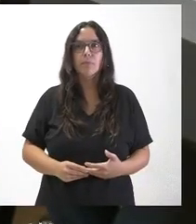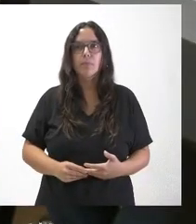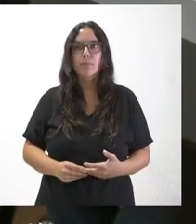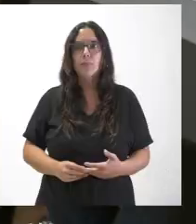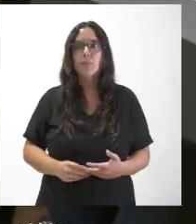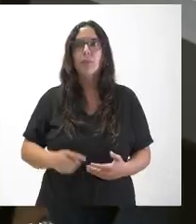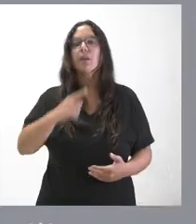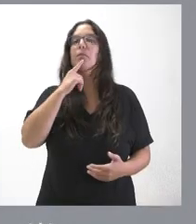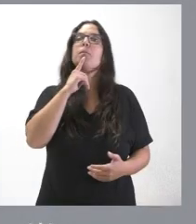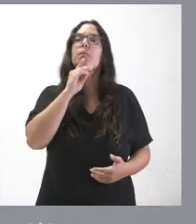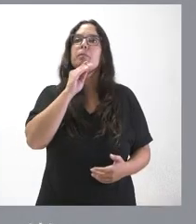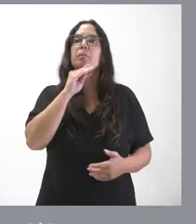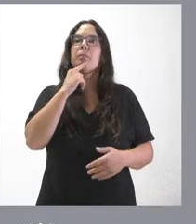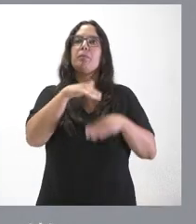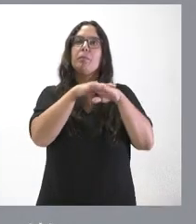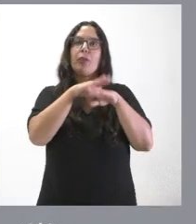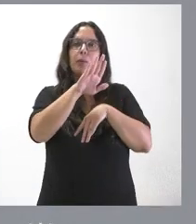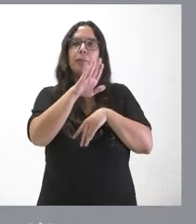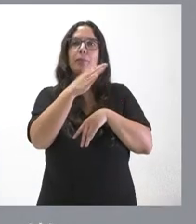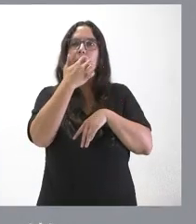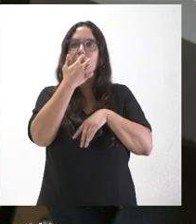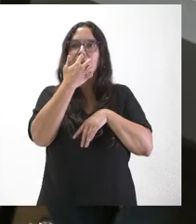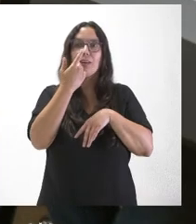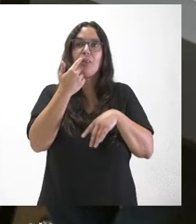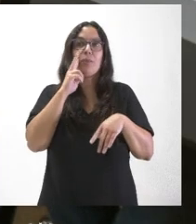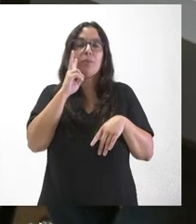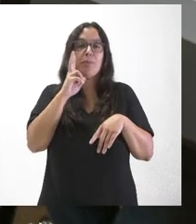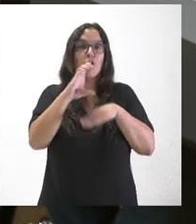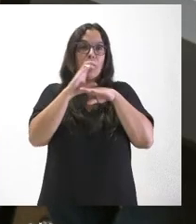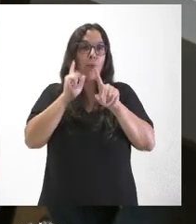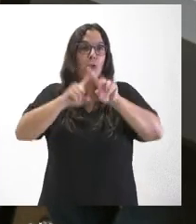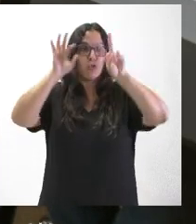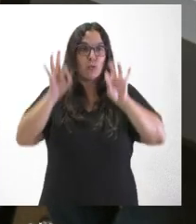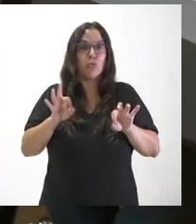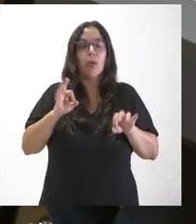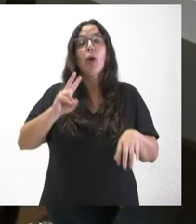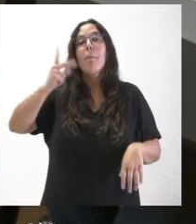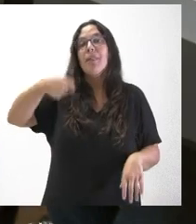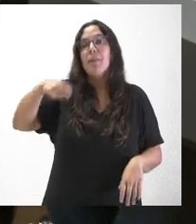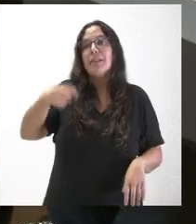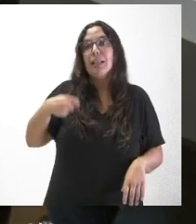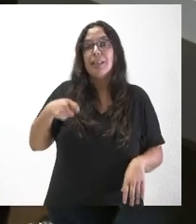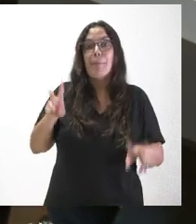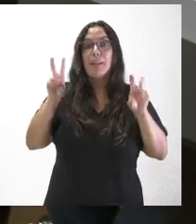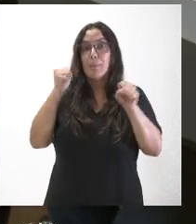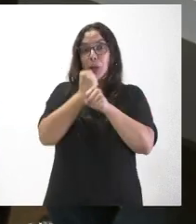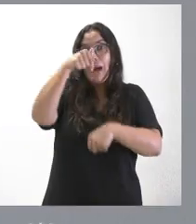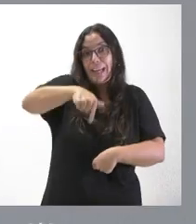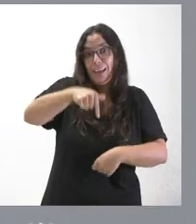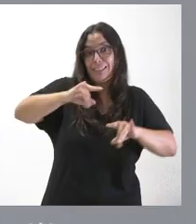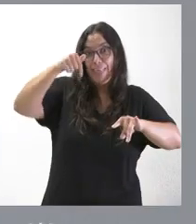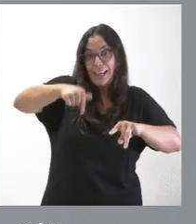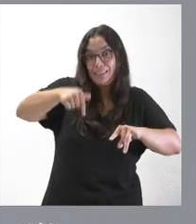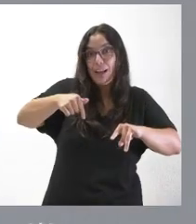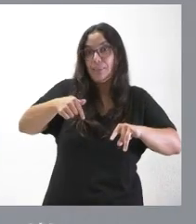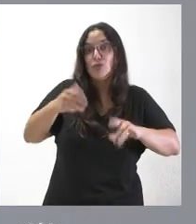altos cargos de los dos pasillos. Sí, no había ningún consejero. Me gustaría saber dónde estaba el vicepresidente, que se supone que trabaja aquí. Pues no lo